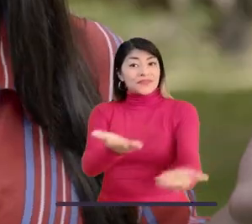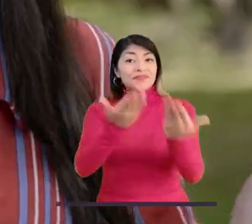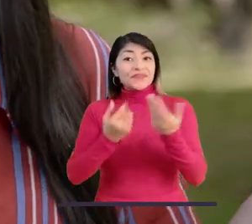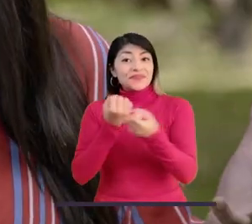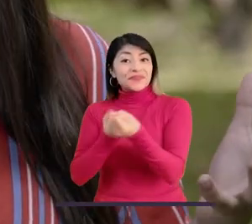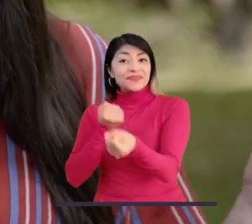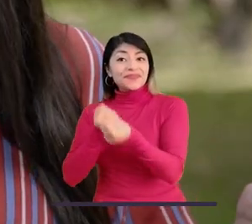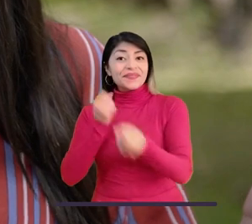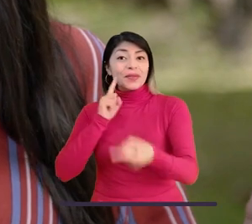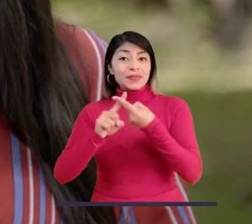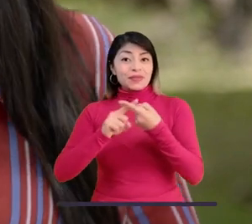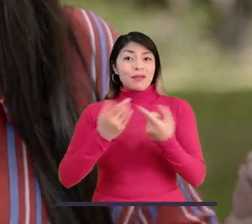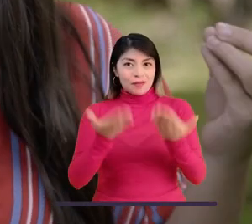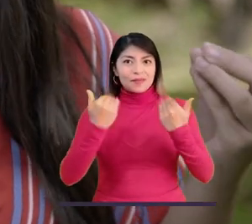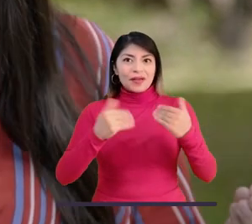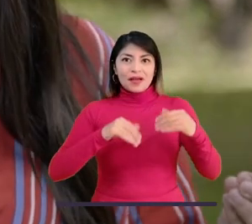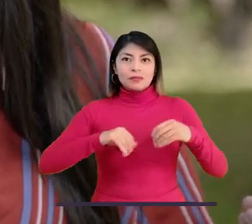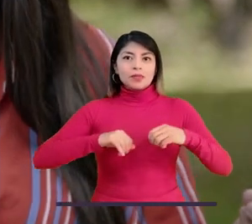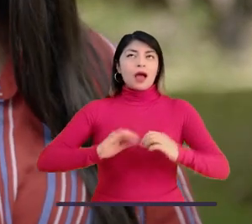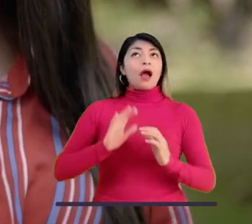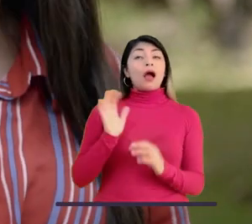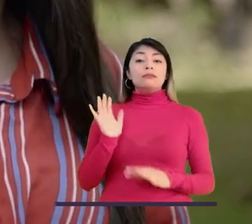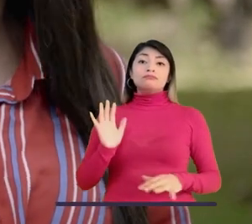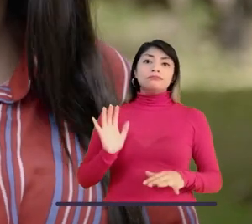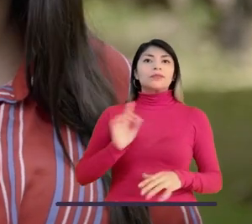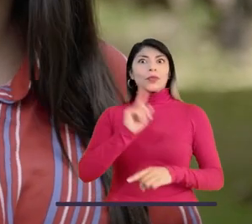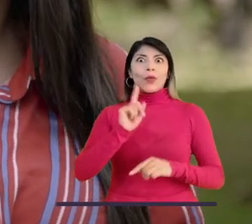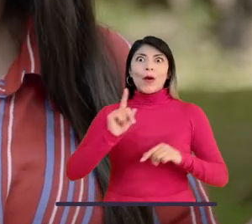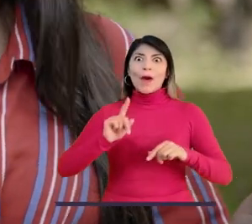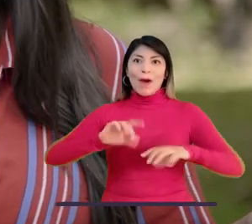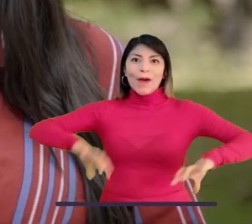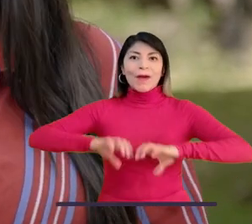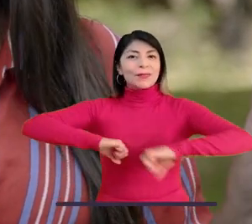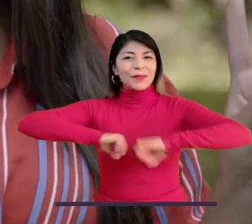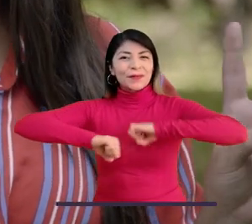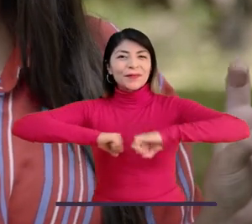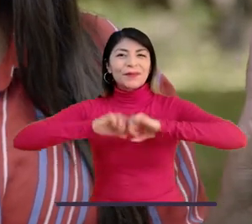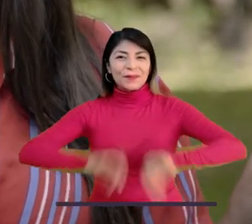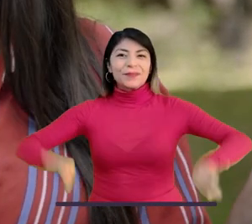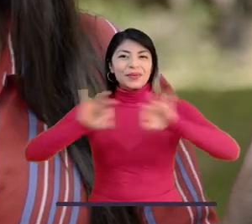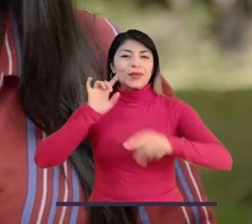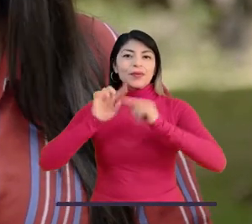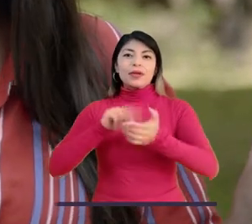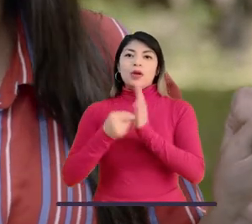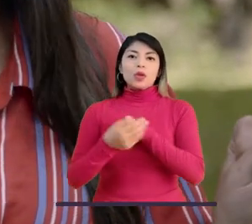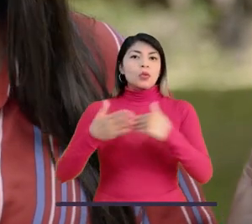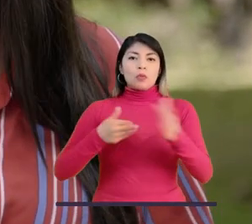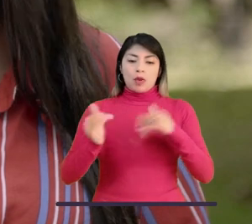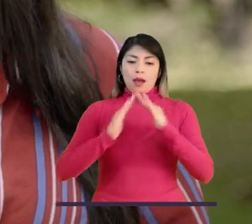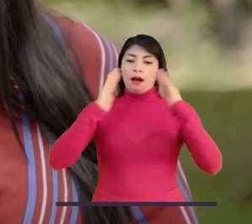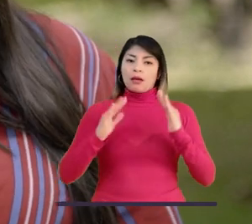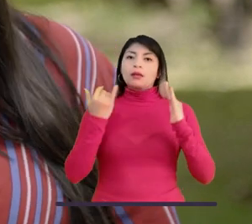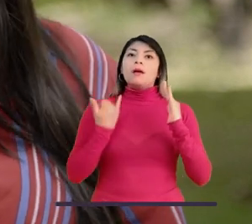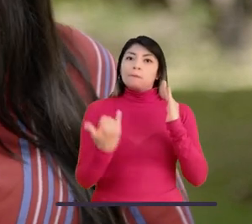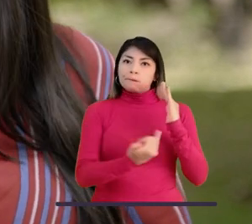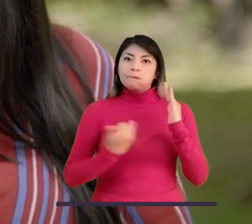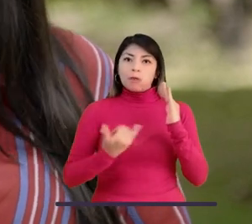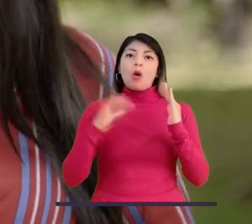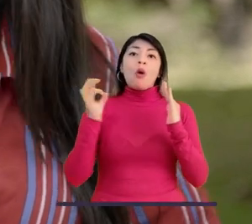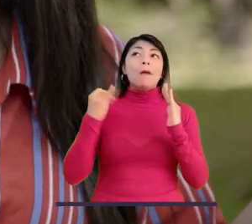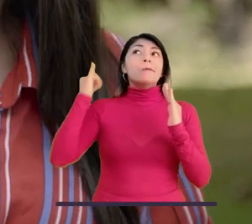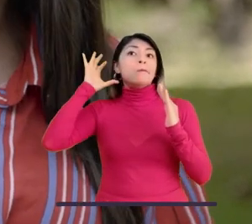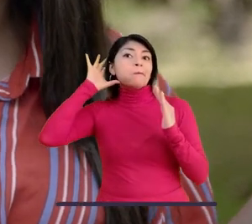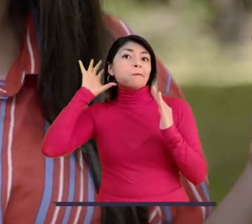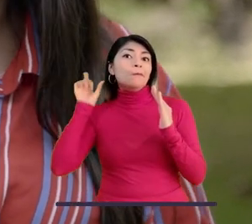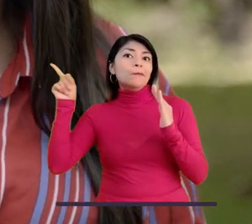tema. Y si nos unimos a su lucha, tomemos acciones para detener el cambio climático. A pesar de que no nos estamos viendo afectados directamente en el patio de nuestra